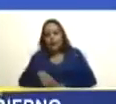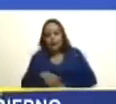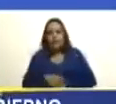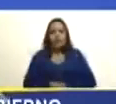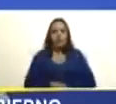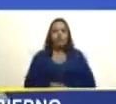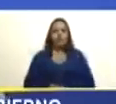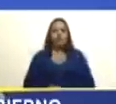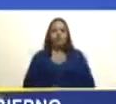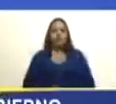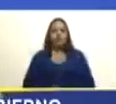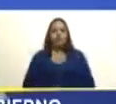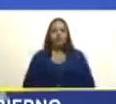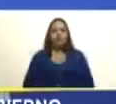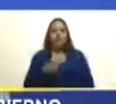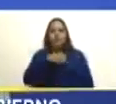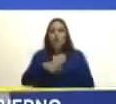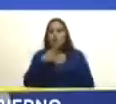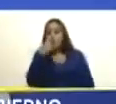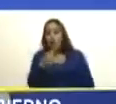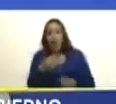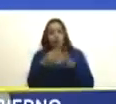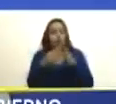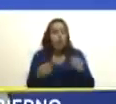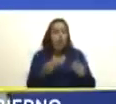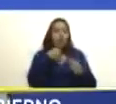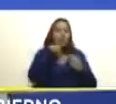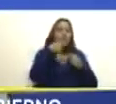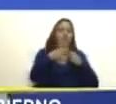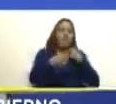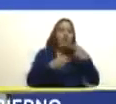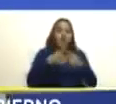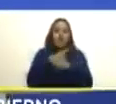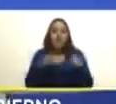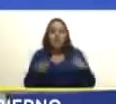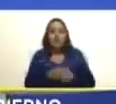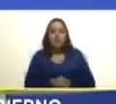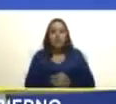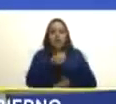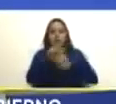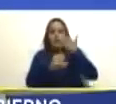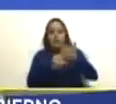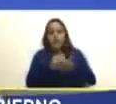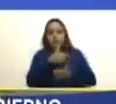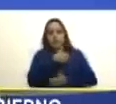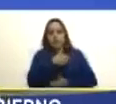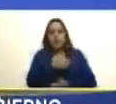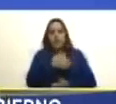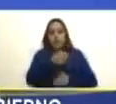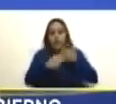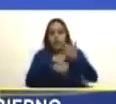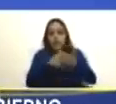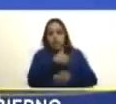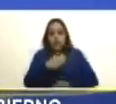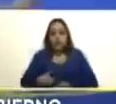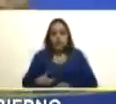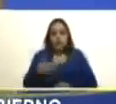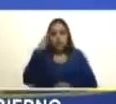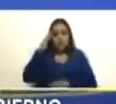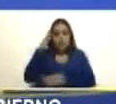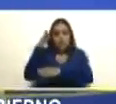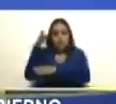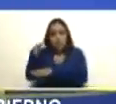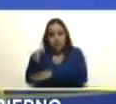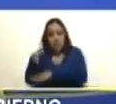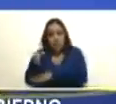lo hemos dicho en todos los idiomas porque hasta nuestra vicepresidenta fue para allá la primera vez y habló en